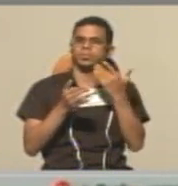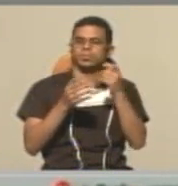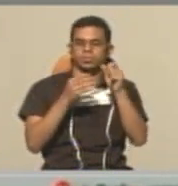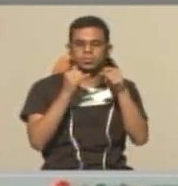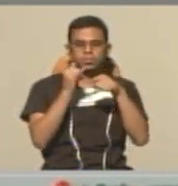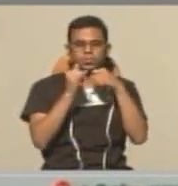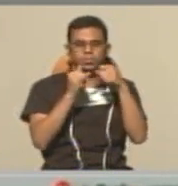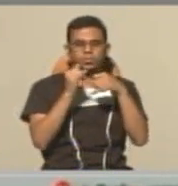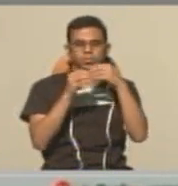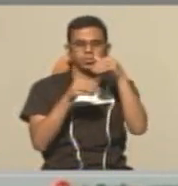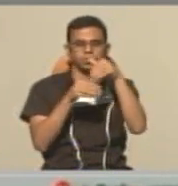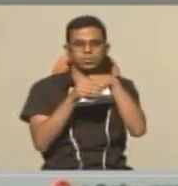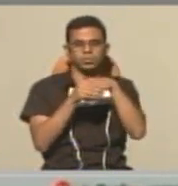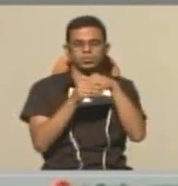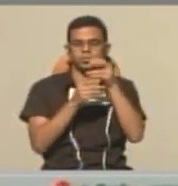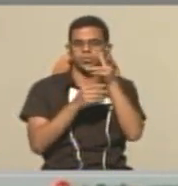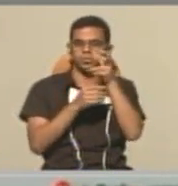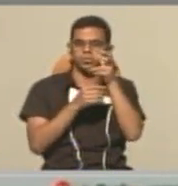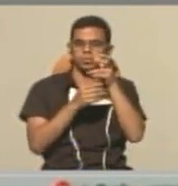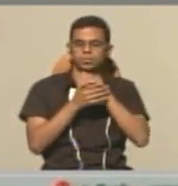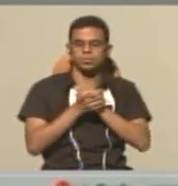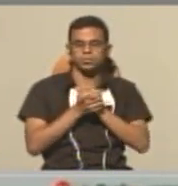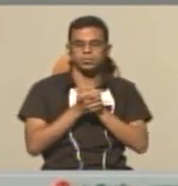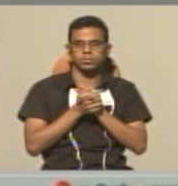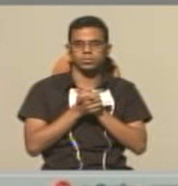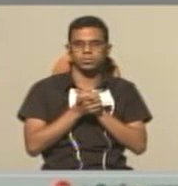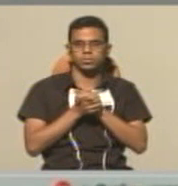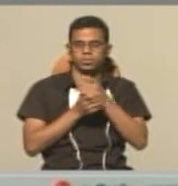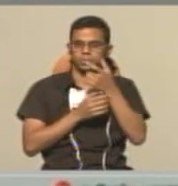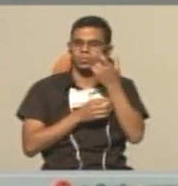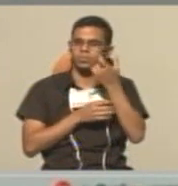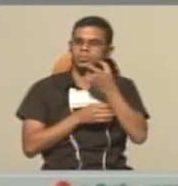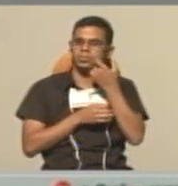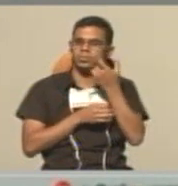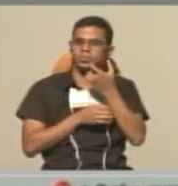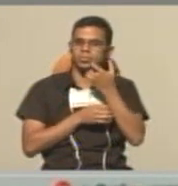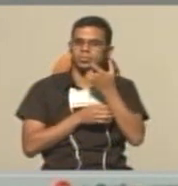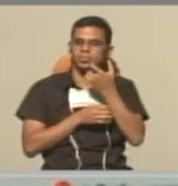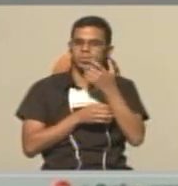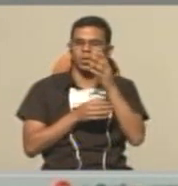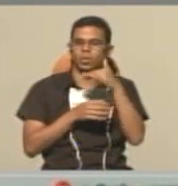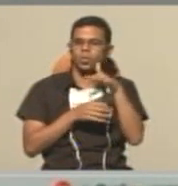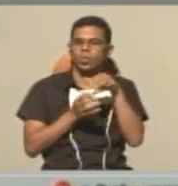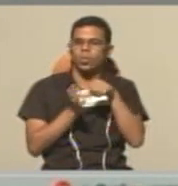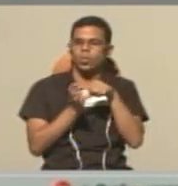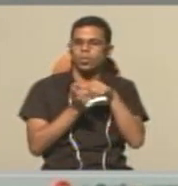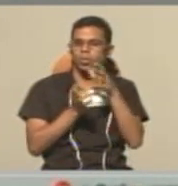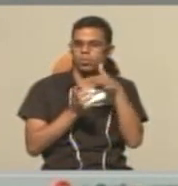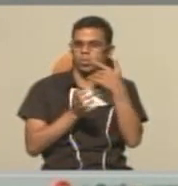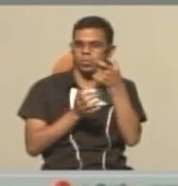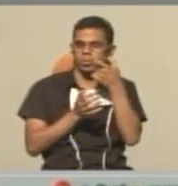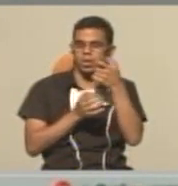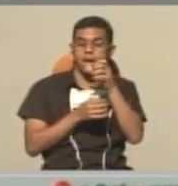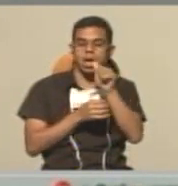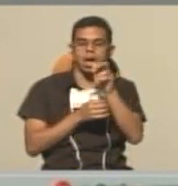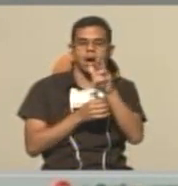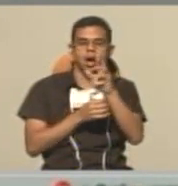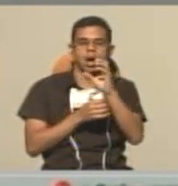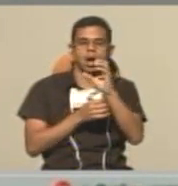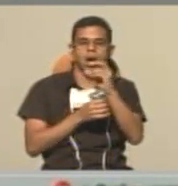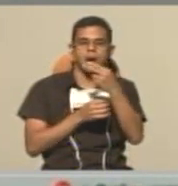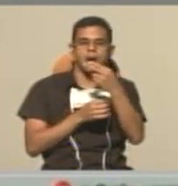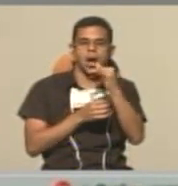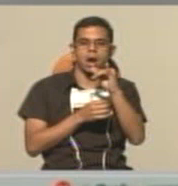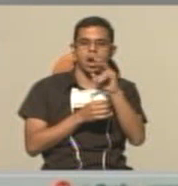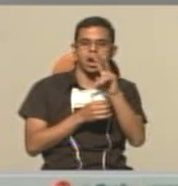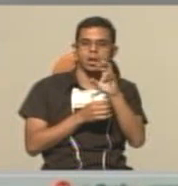con Audacity. El audio lo buscamos haciendo clic en Archivo, Abrir,